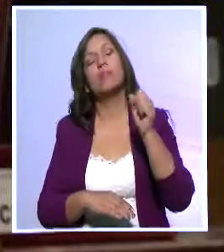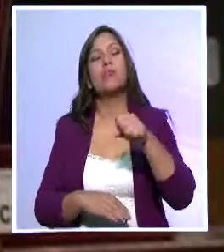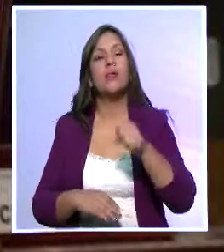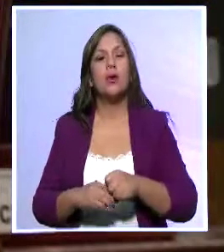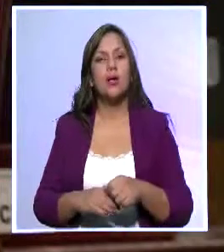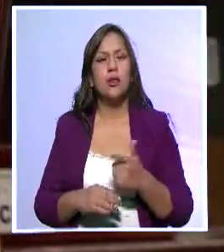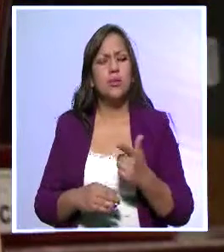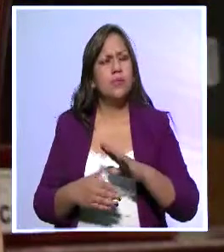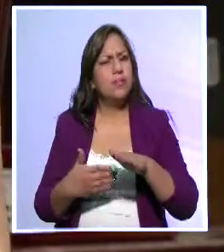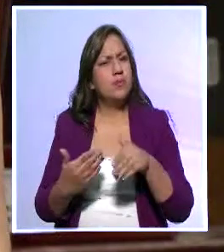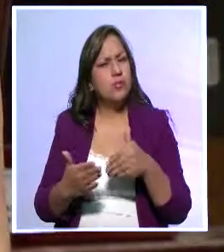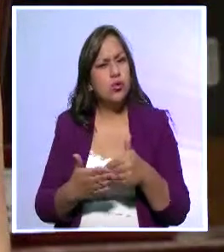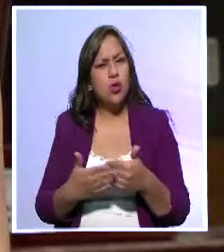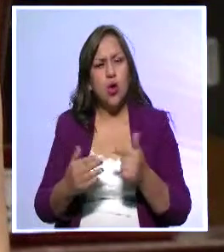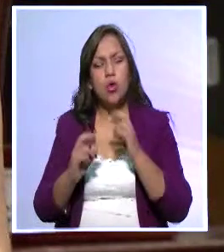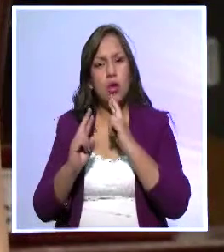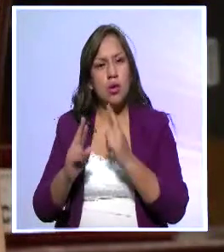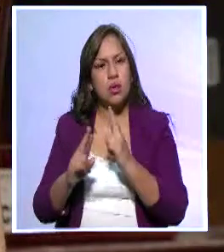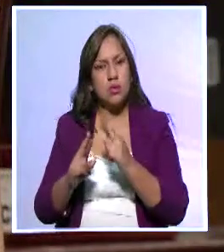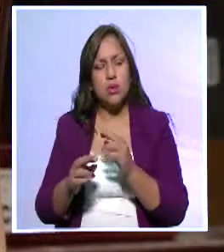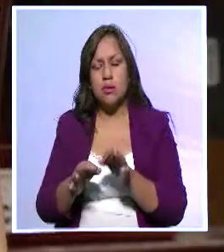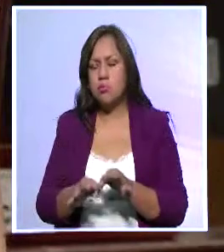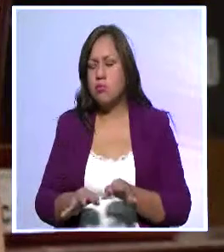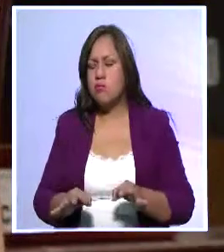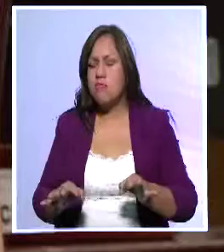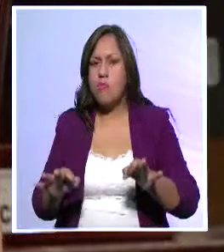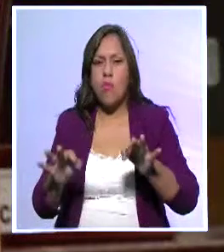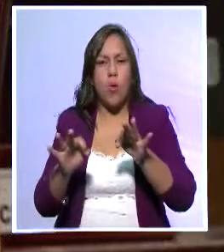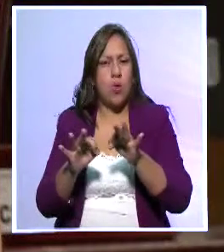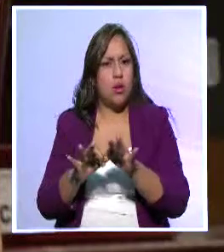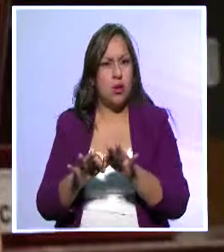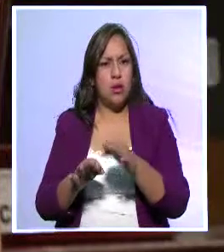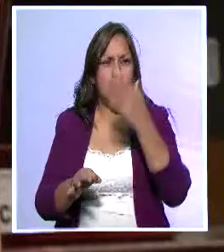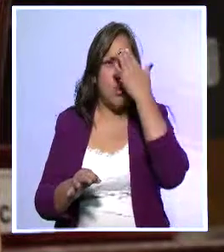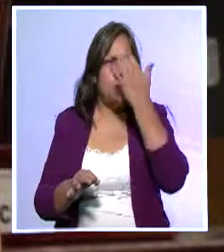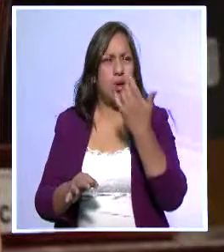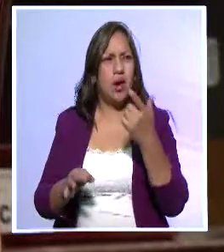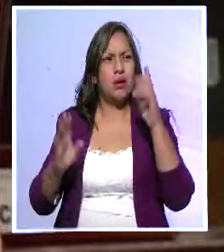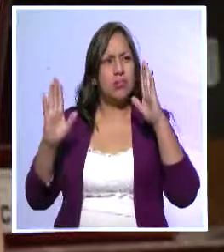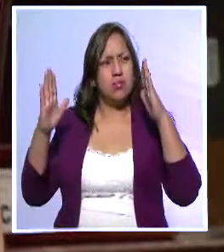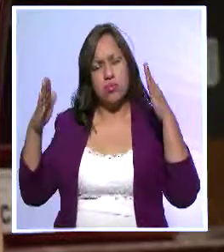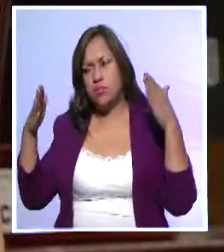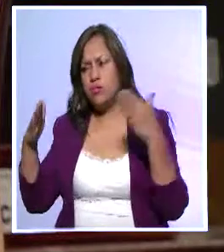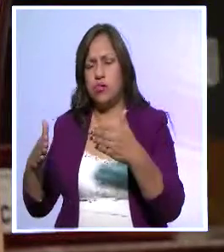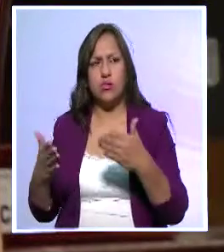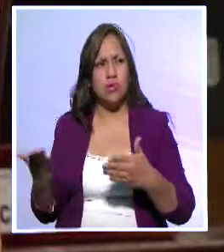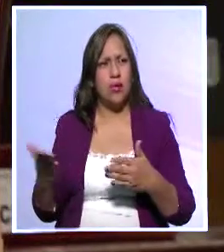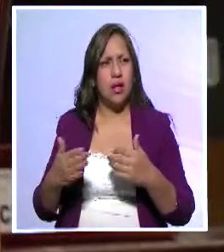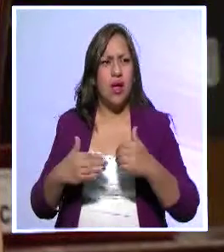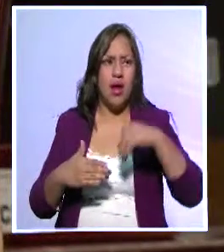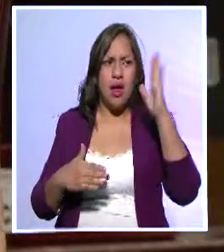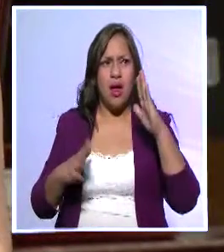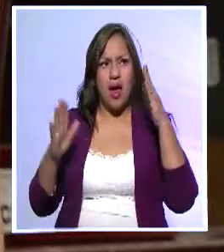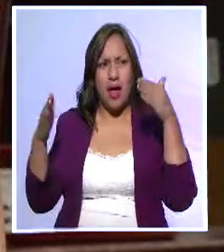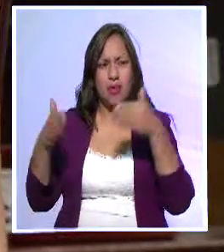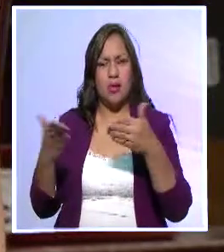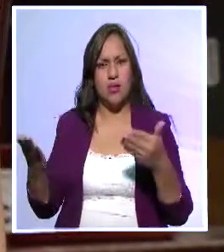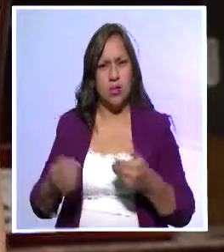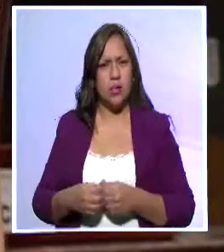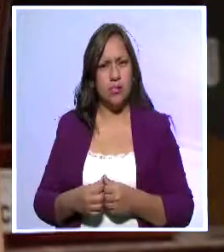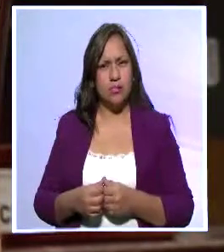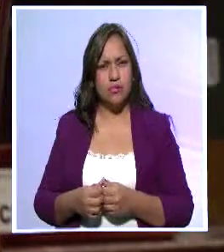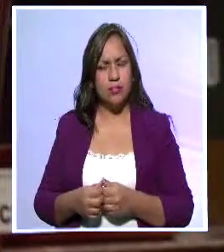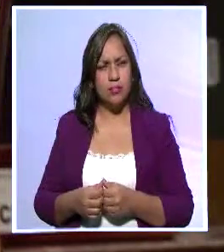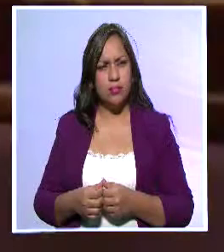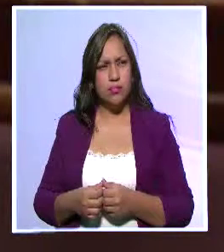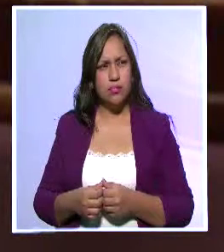esto resulta muy importante, muy relevante, ¿por qué no se le ha dado precisamente esta relevancia que merece en